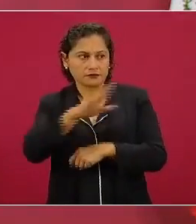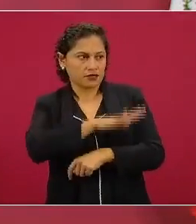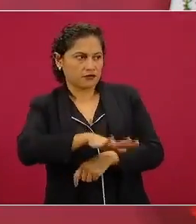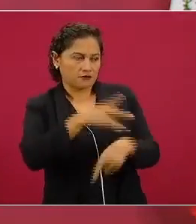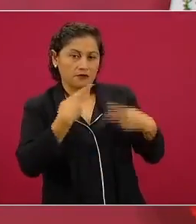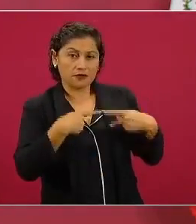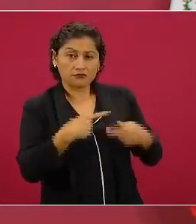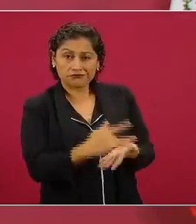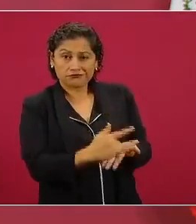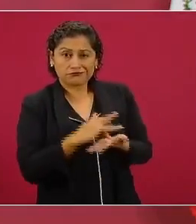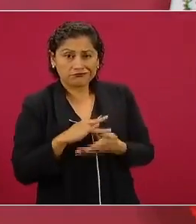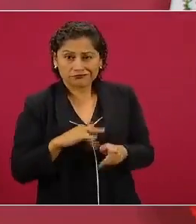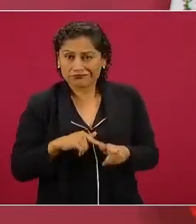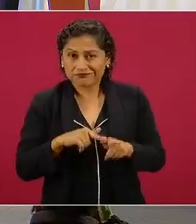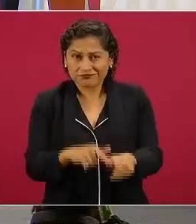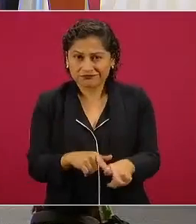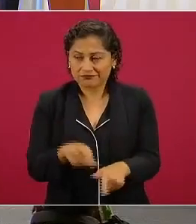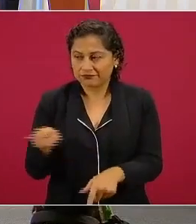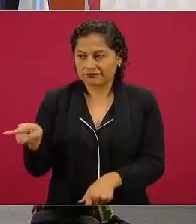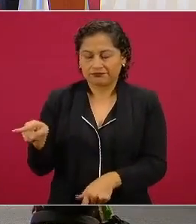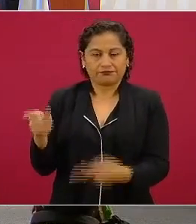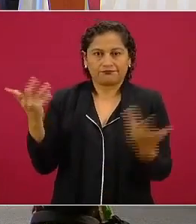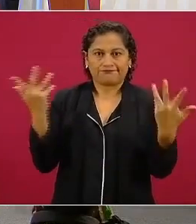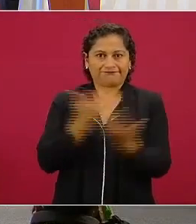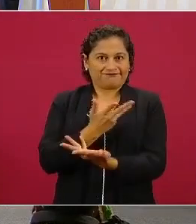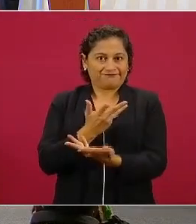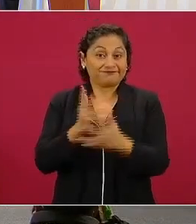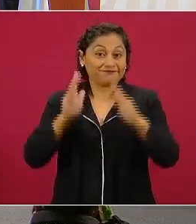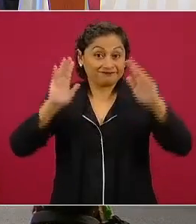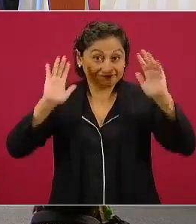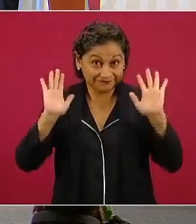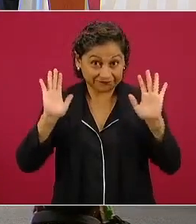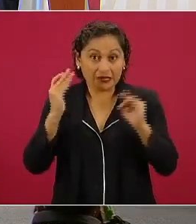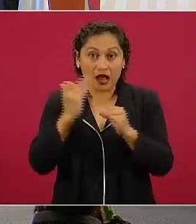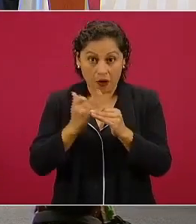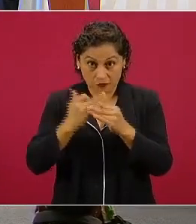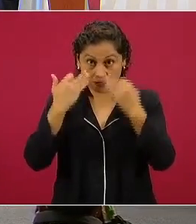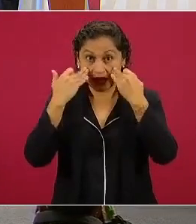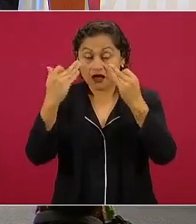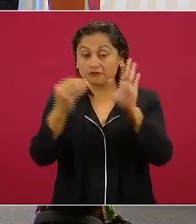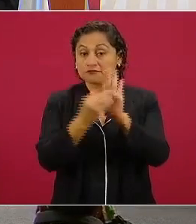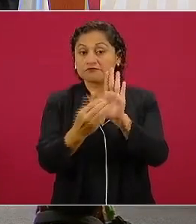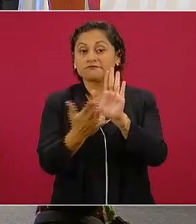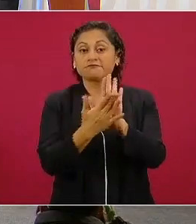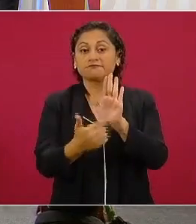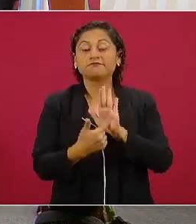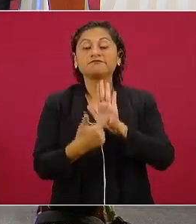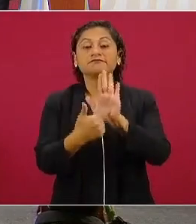vamos racionalizando las cosas, ¿por qué?